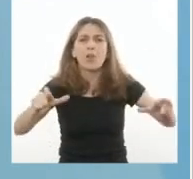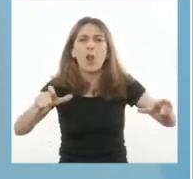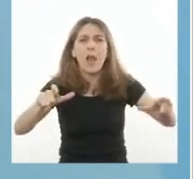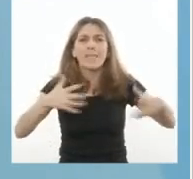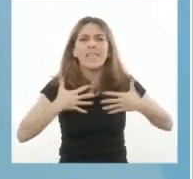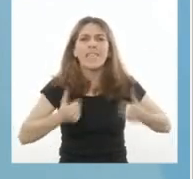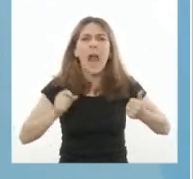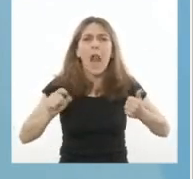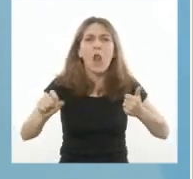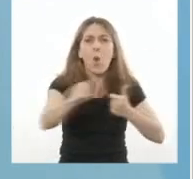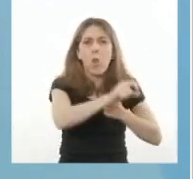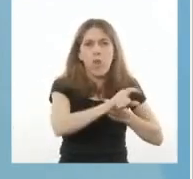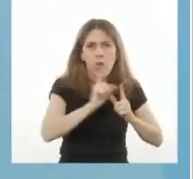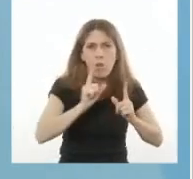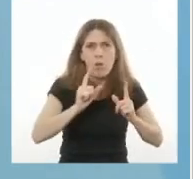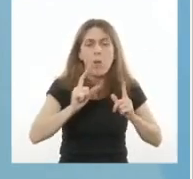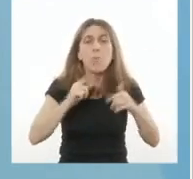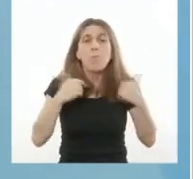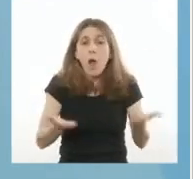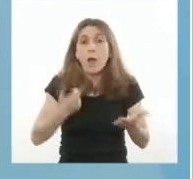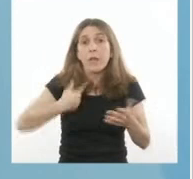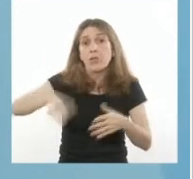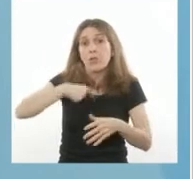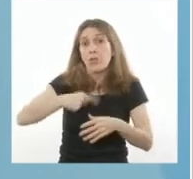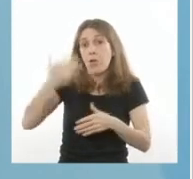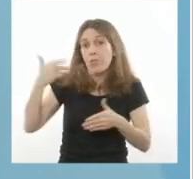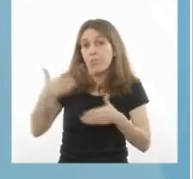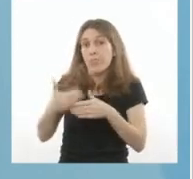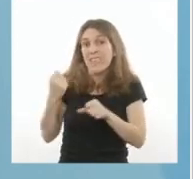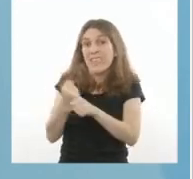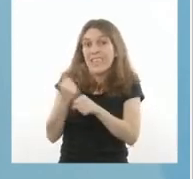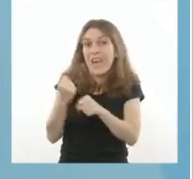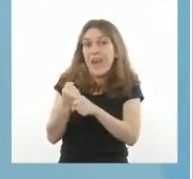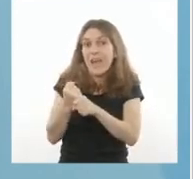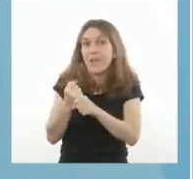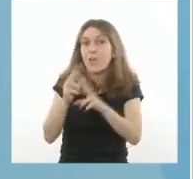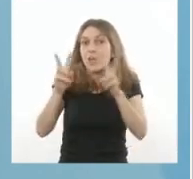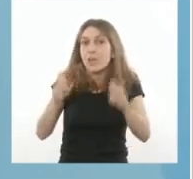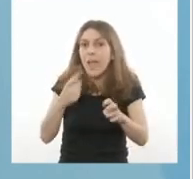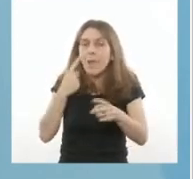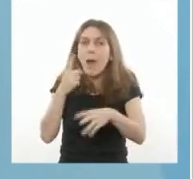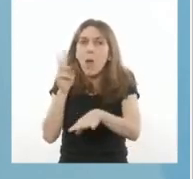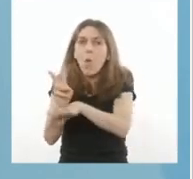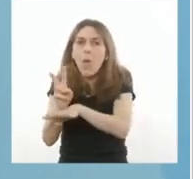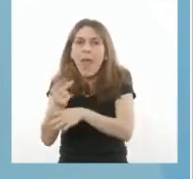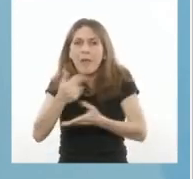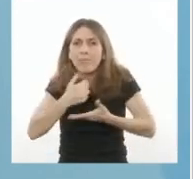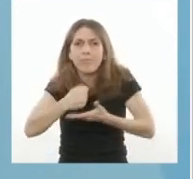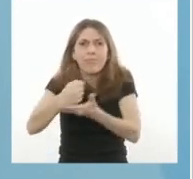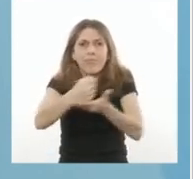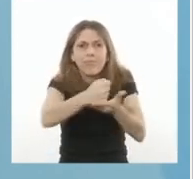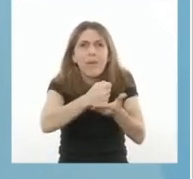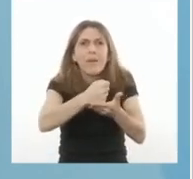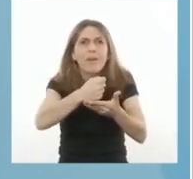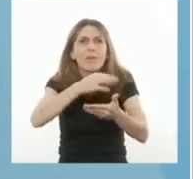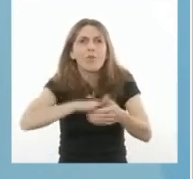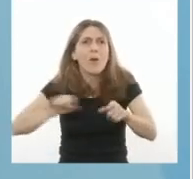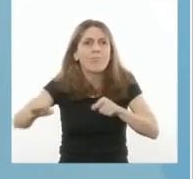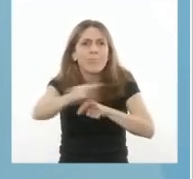Con ese objetivo trabajamos también preservando la economía de las personas y de las familias. Por eso,